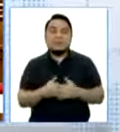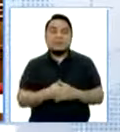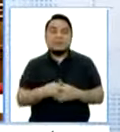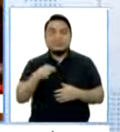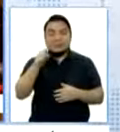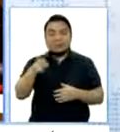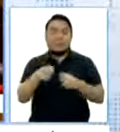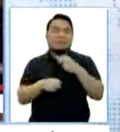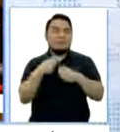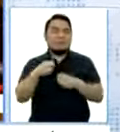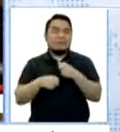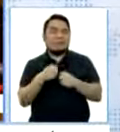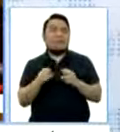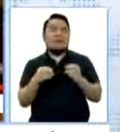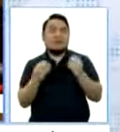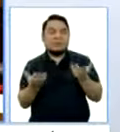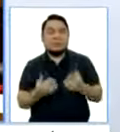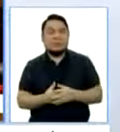esta crisis.